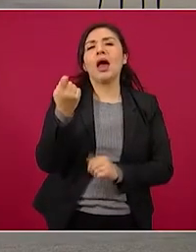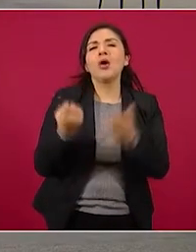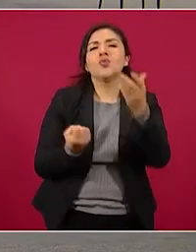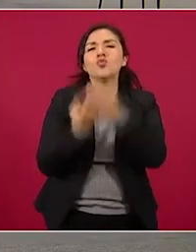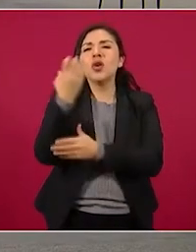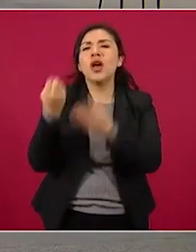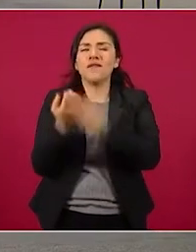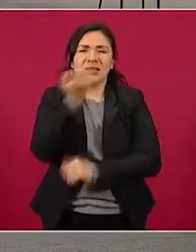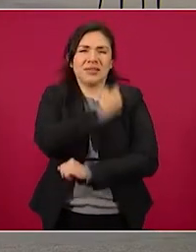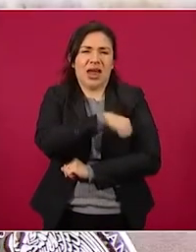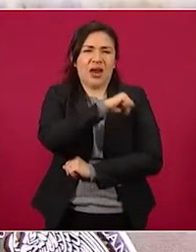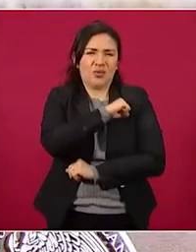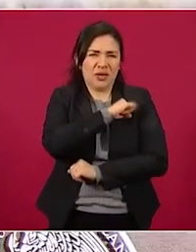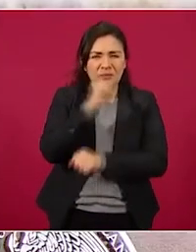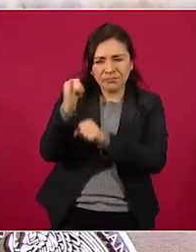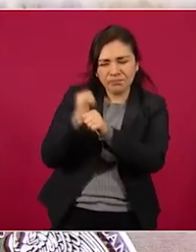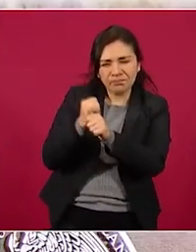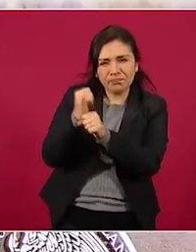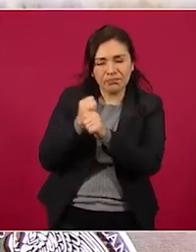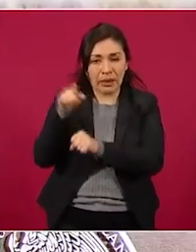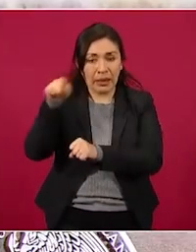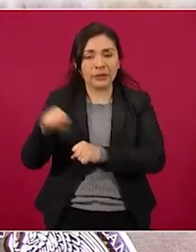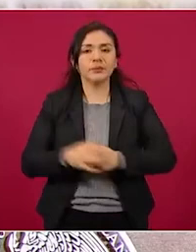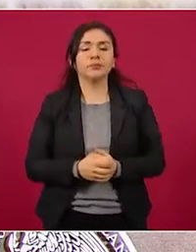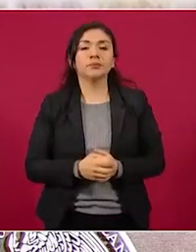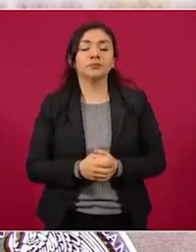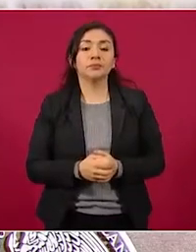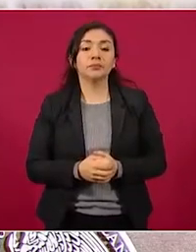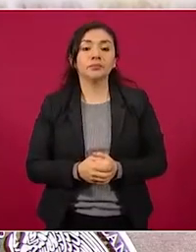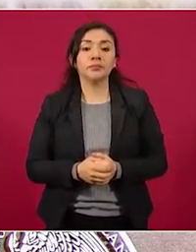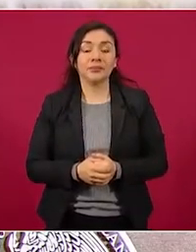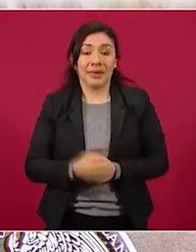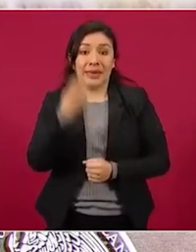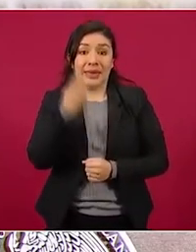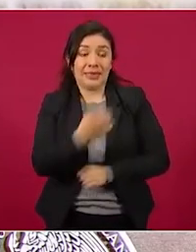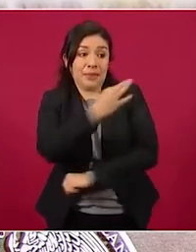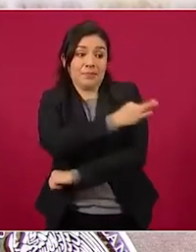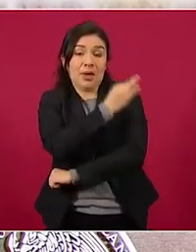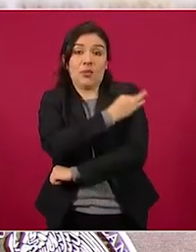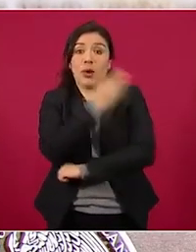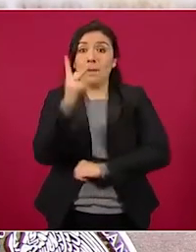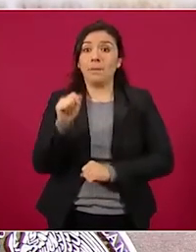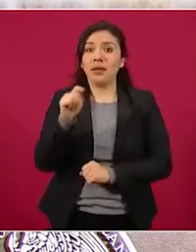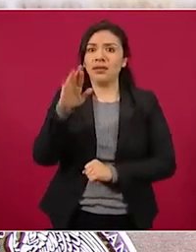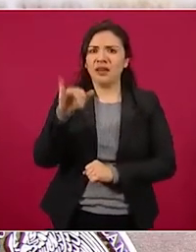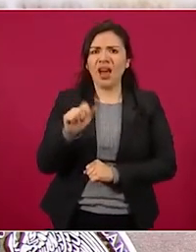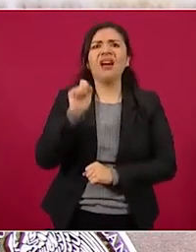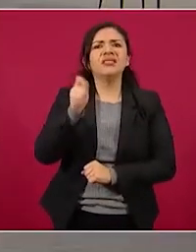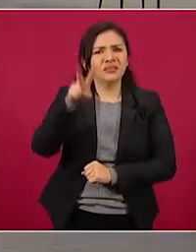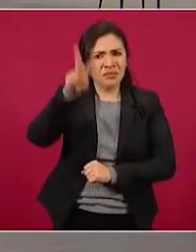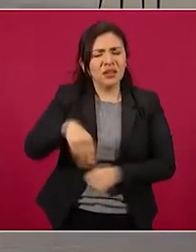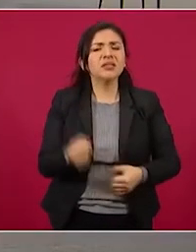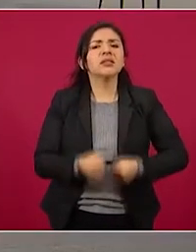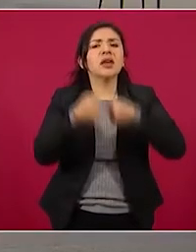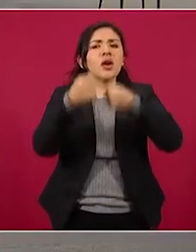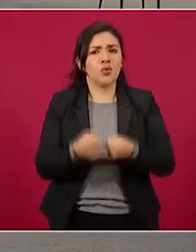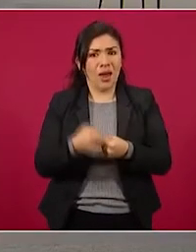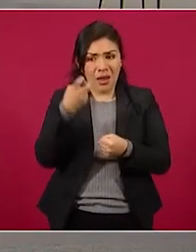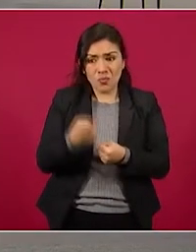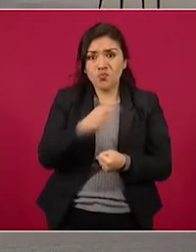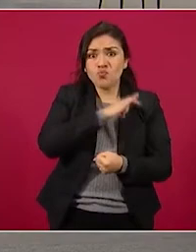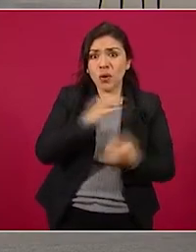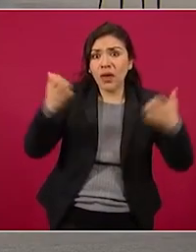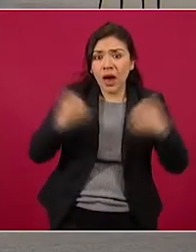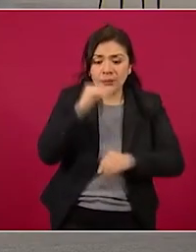Innovación de Salud Pública. Por último, la vacuna PATRIA resultó ser segura y tiene potencial